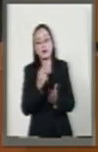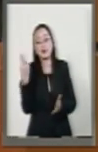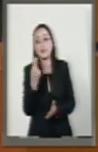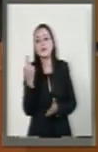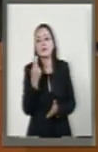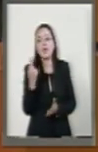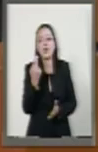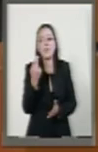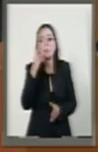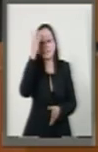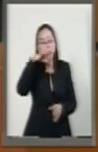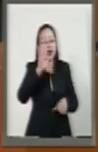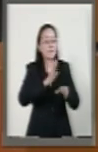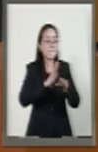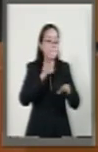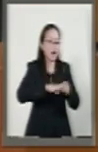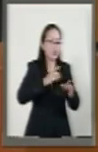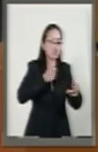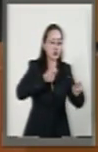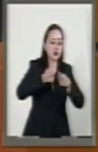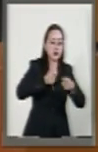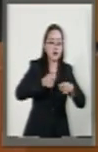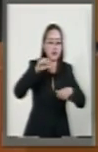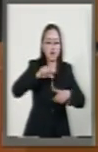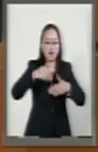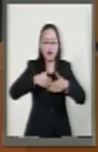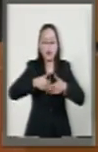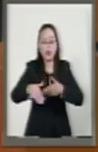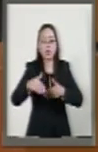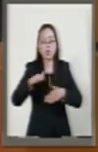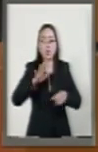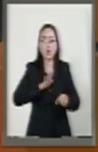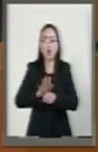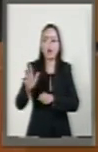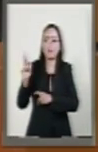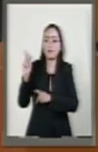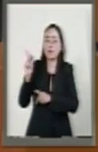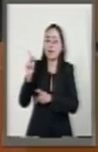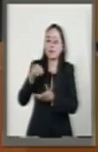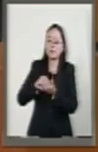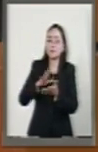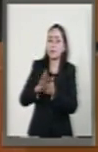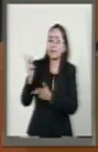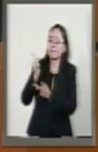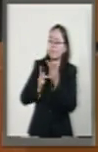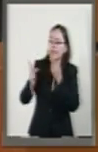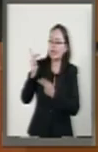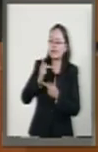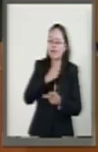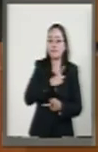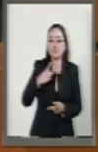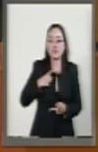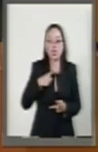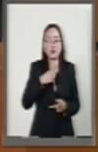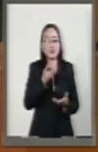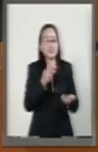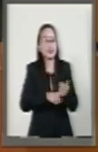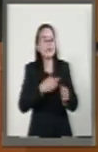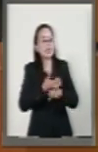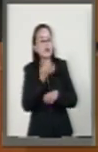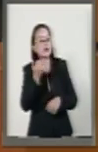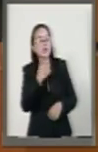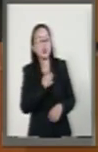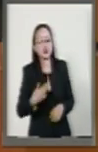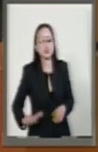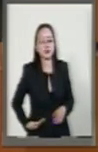para poner control de ahora en adelante a la contratación de deudas en estados y municipios, y simple y sencillamente